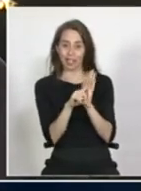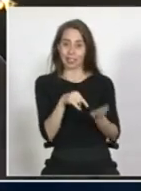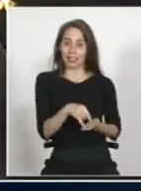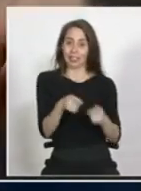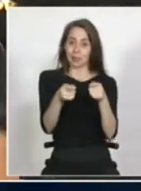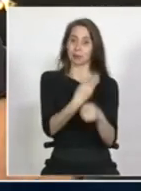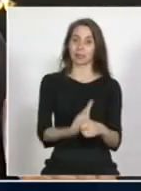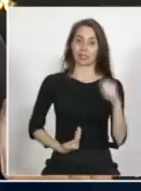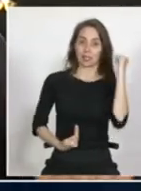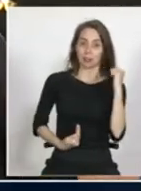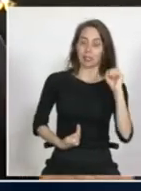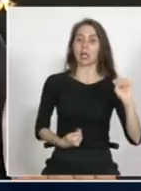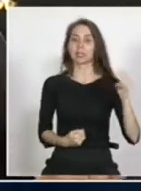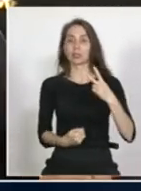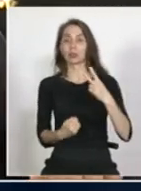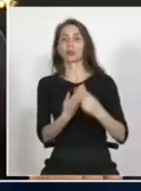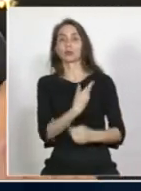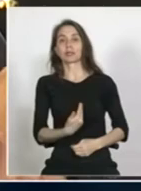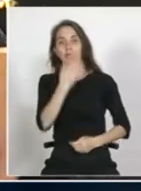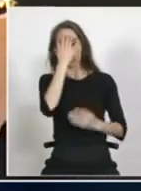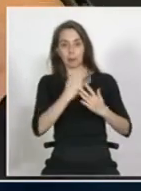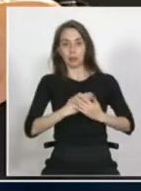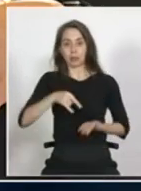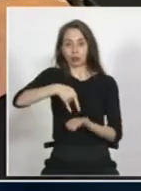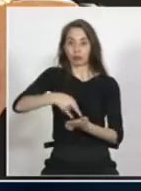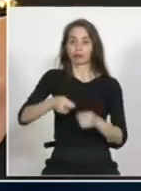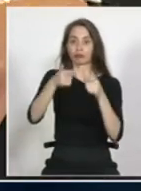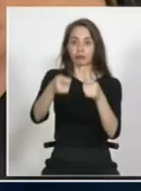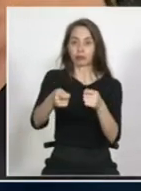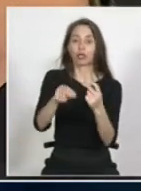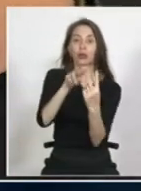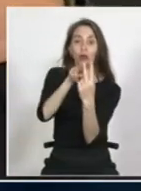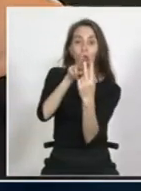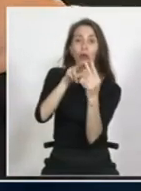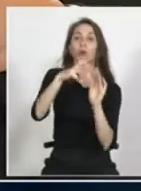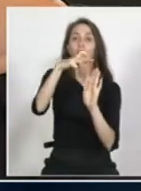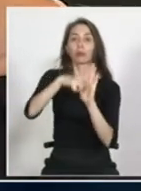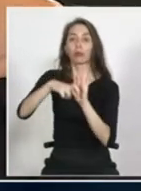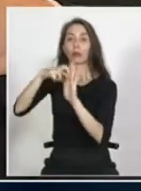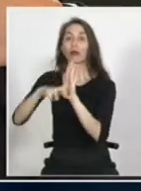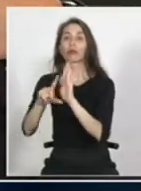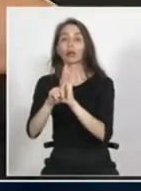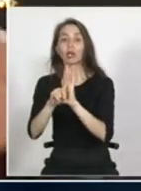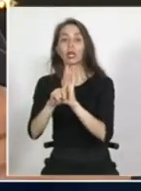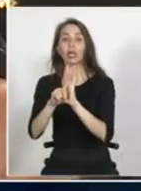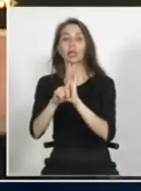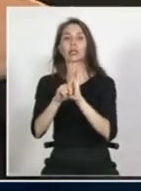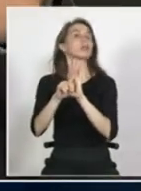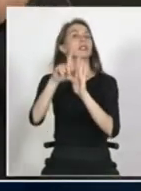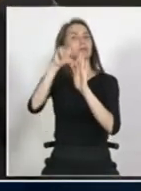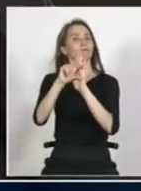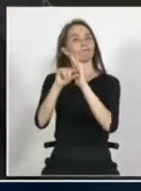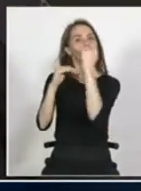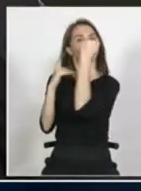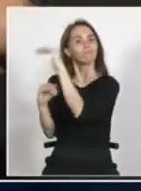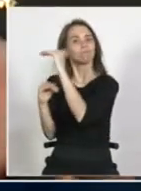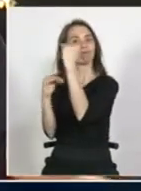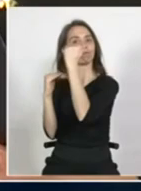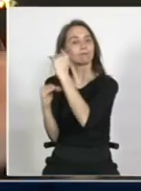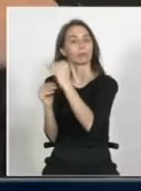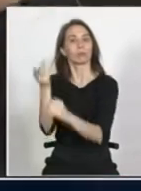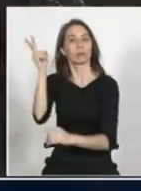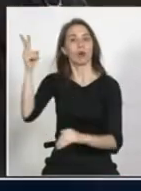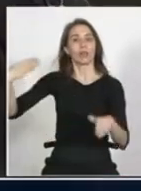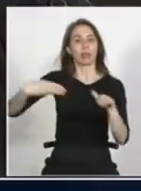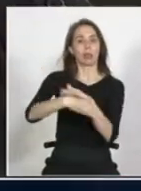el presidente Pina como el que se presentó por la presidenta Bastelet ambos tienen niveles de restricciones y de prohibiciones